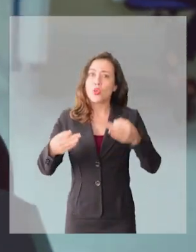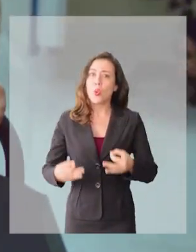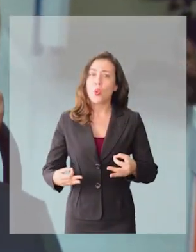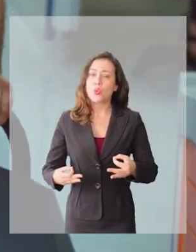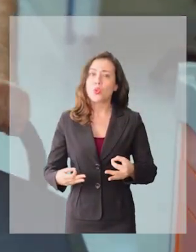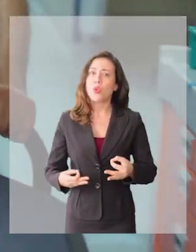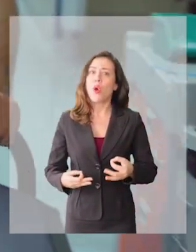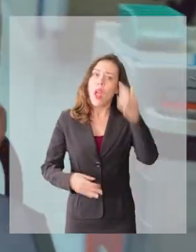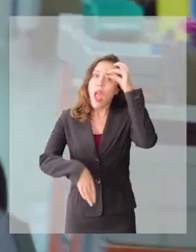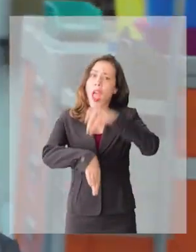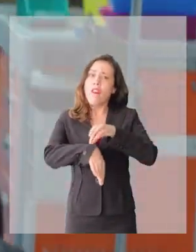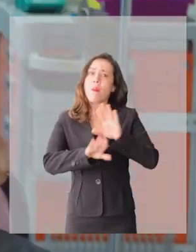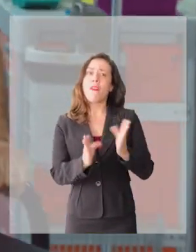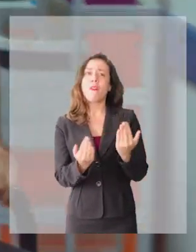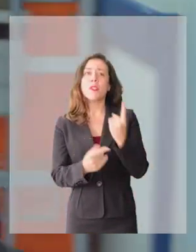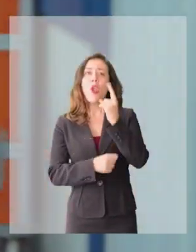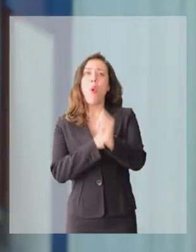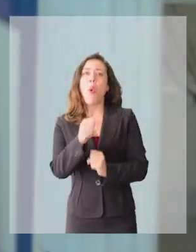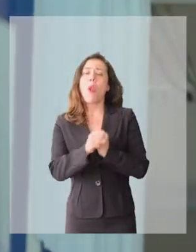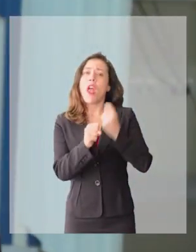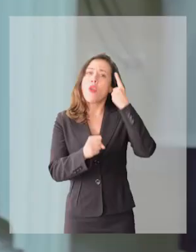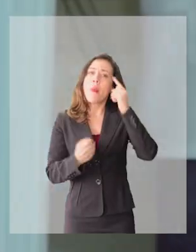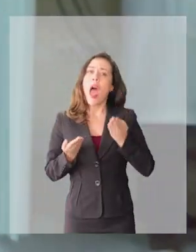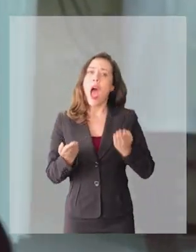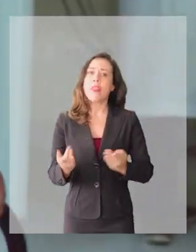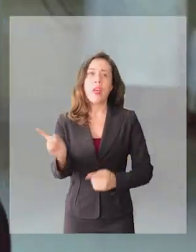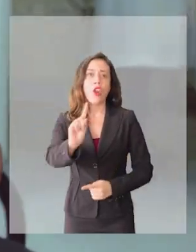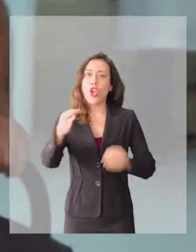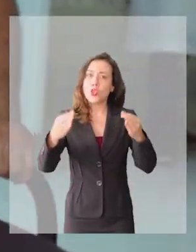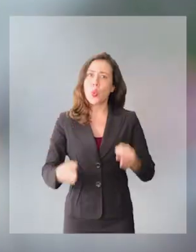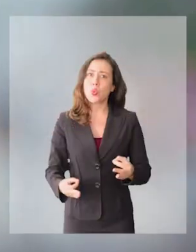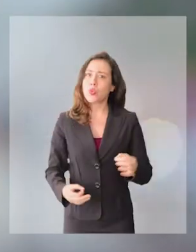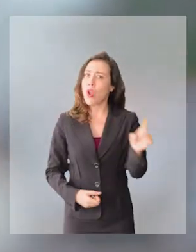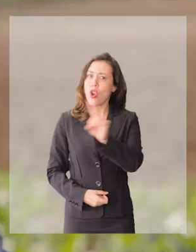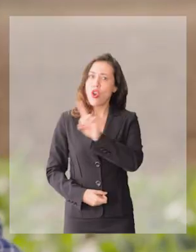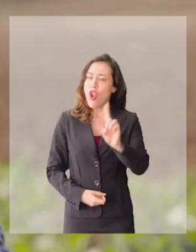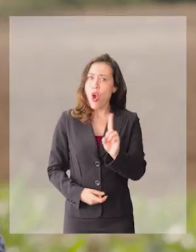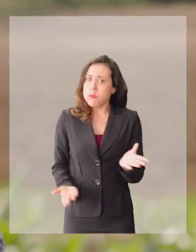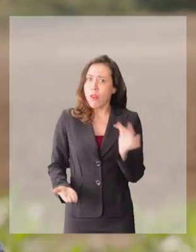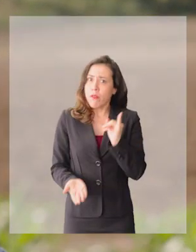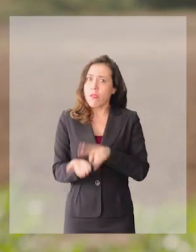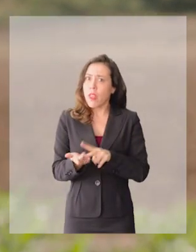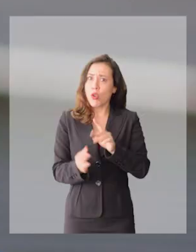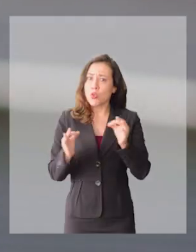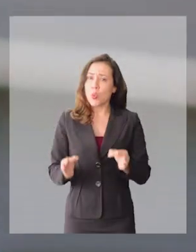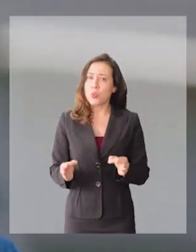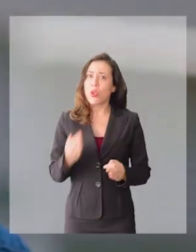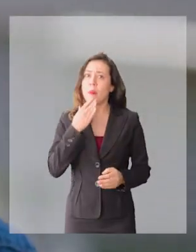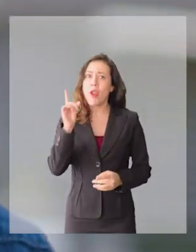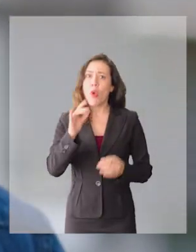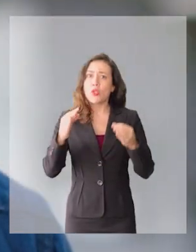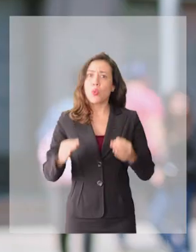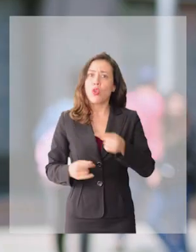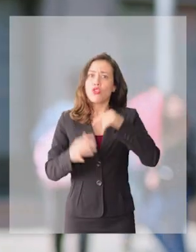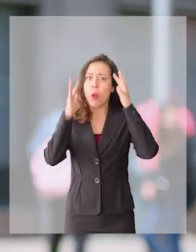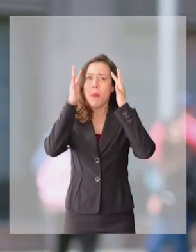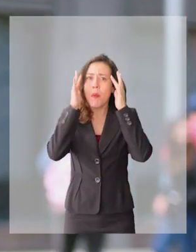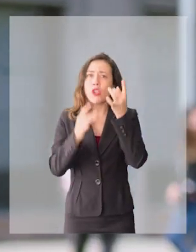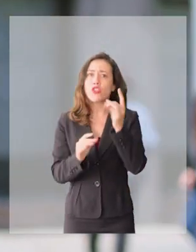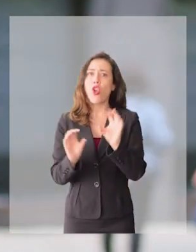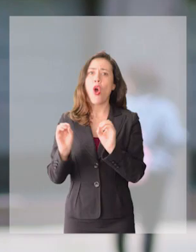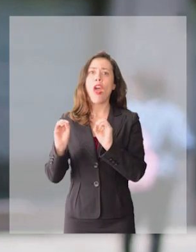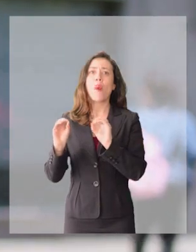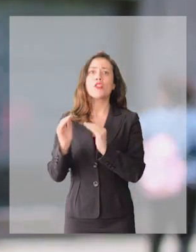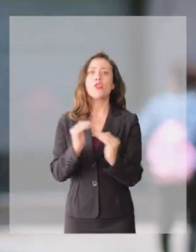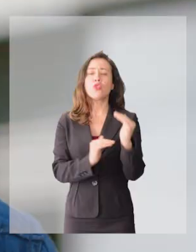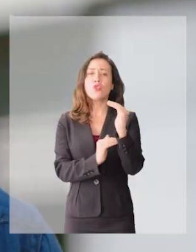No es justo que un enfermo tenga que esperar un año para ser atendido. No es justo. No. Claro que no es justo. Tampoco es justo que nos preocupemos